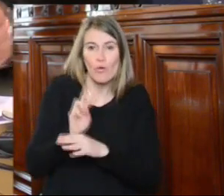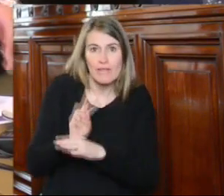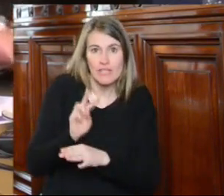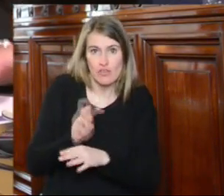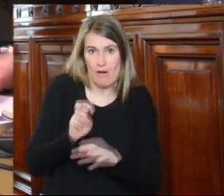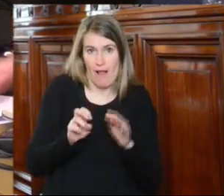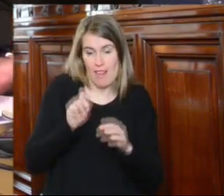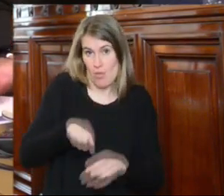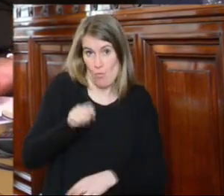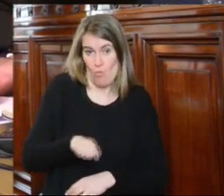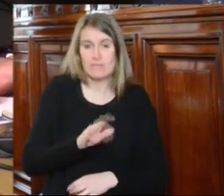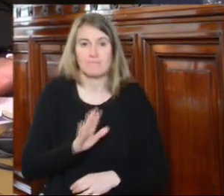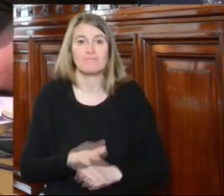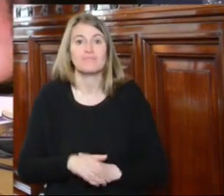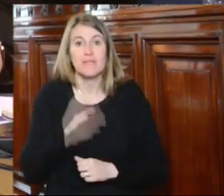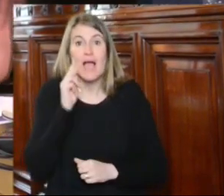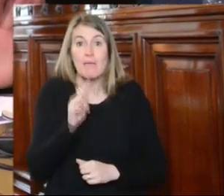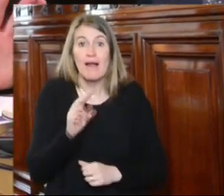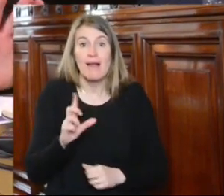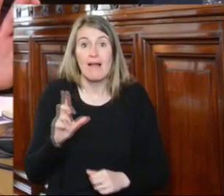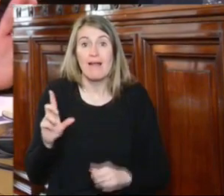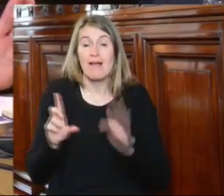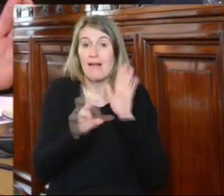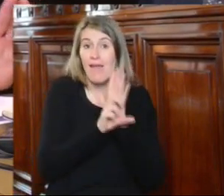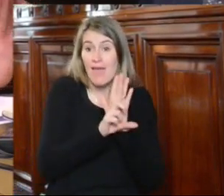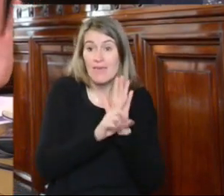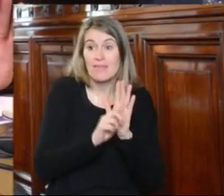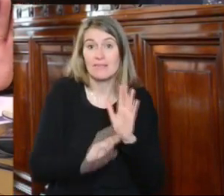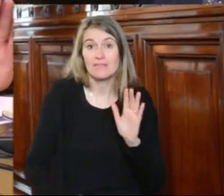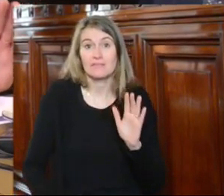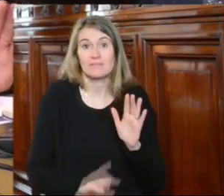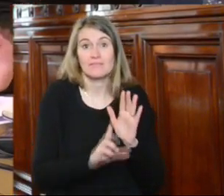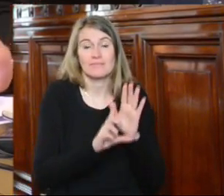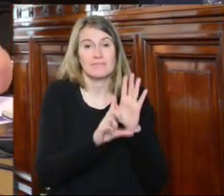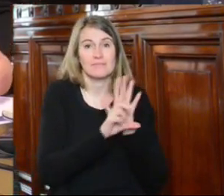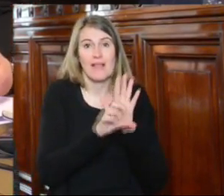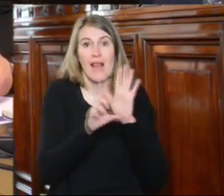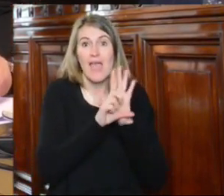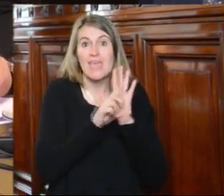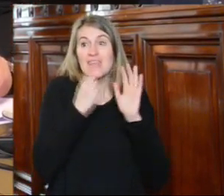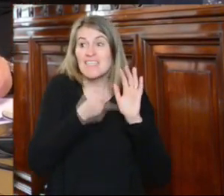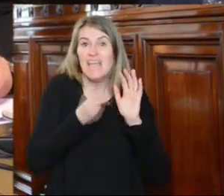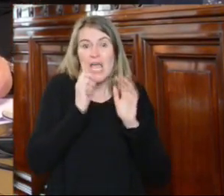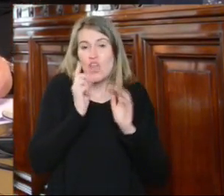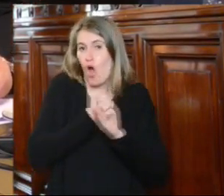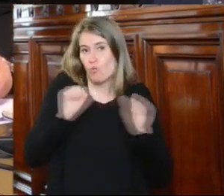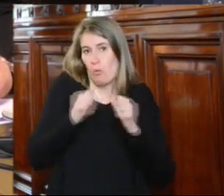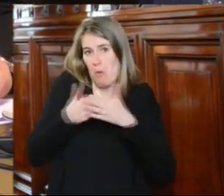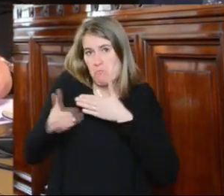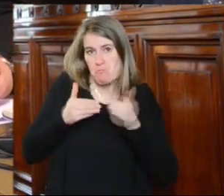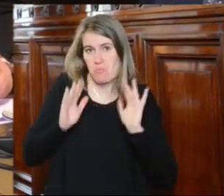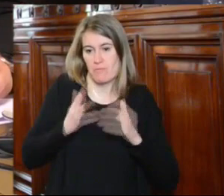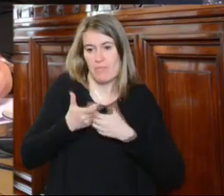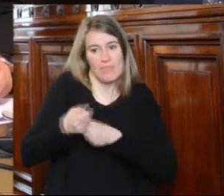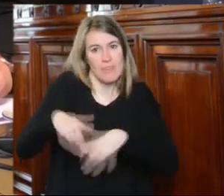derecho humano en juego entonces ahí la ley dice que tiene que abstenerse de continuar interviniendo lo mismo que si ya está en trámite el proceso